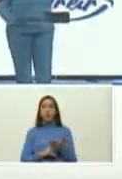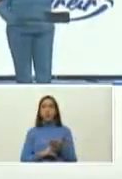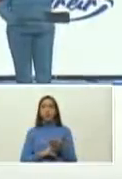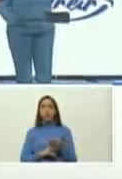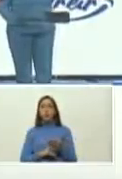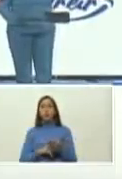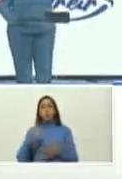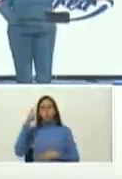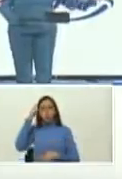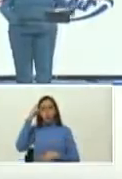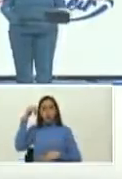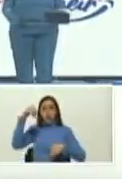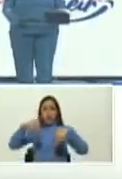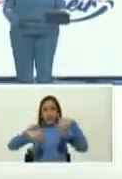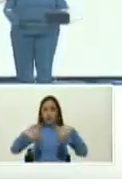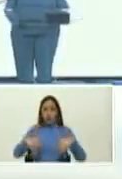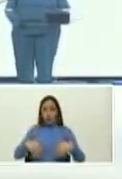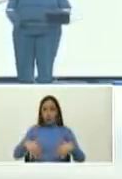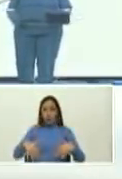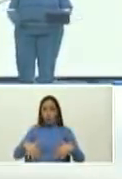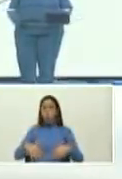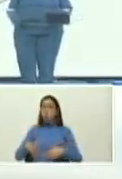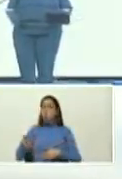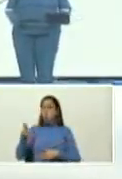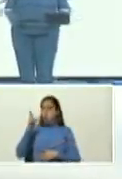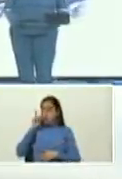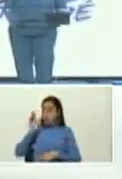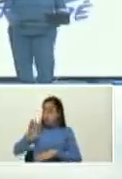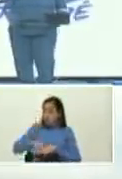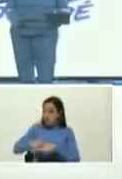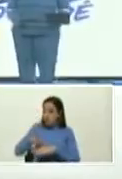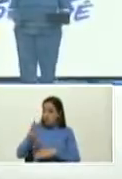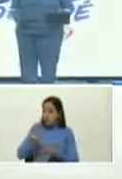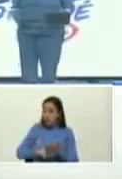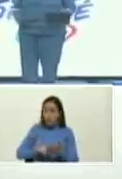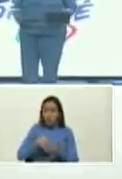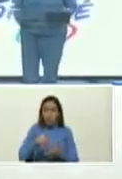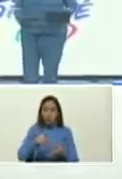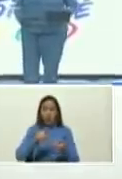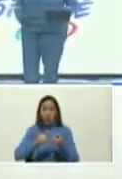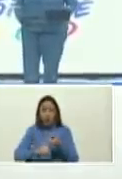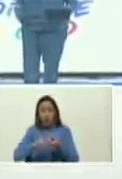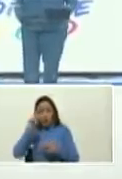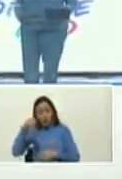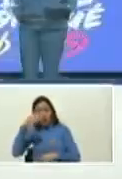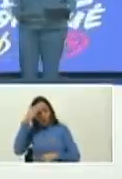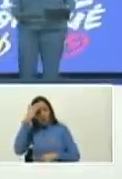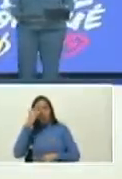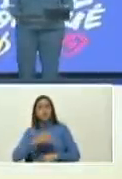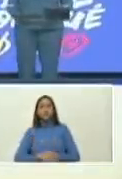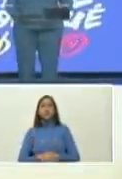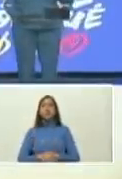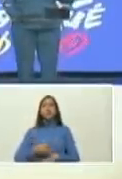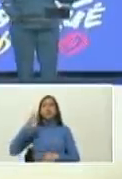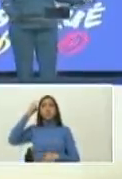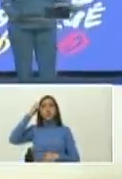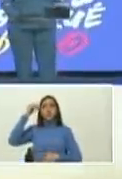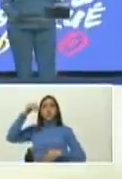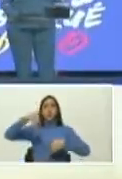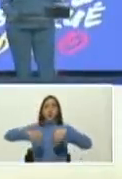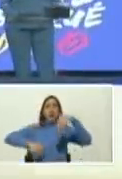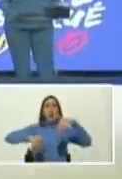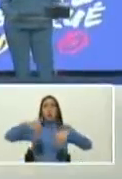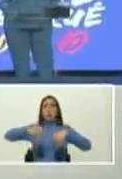los días de elecciones ¿verdad? señora vicepresidenta Asilia la adrenalina los días de elecciones son